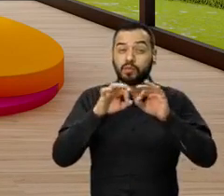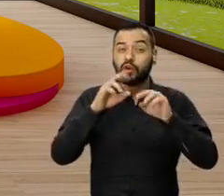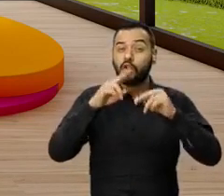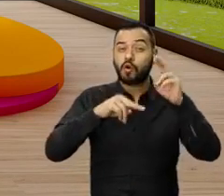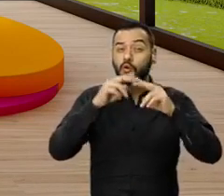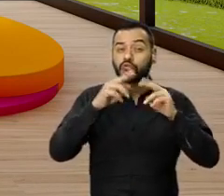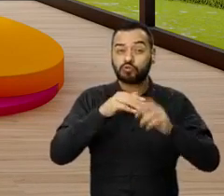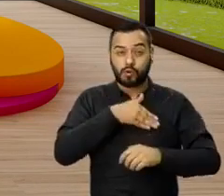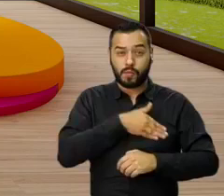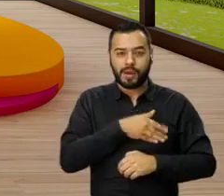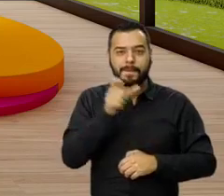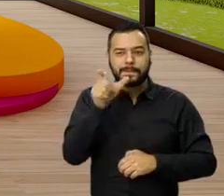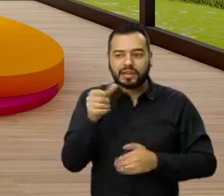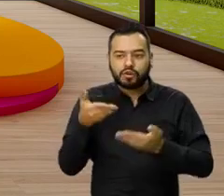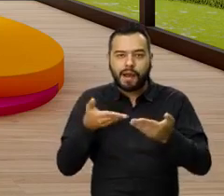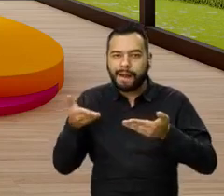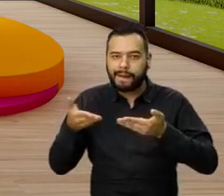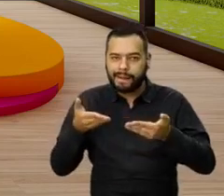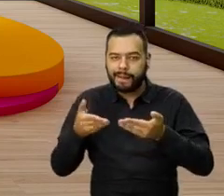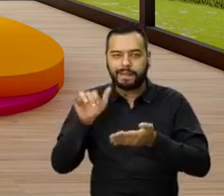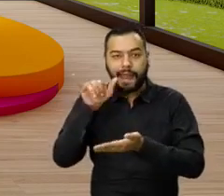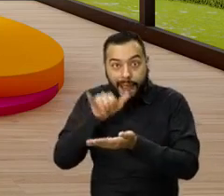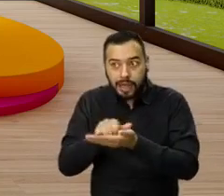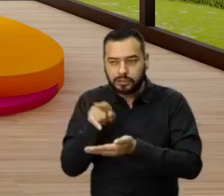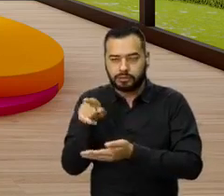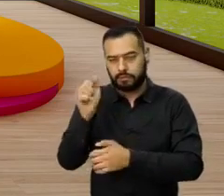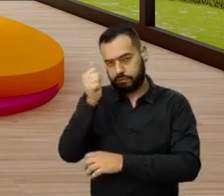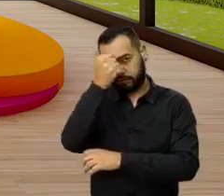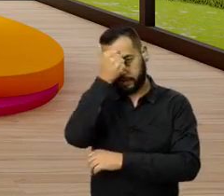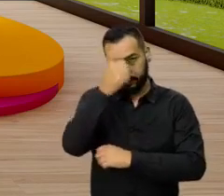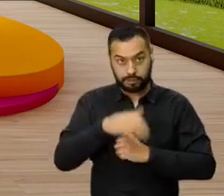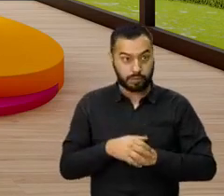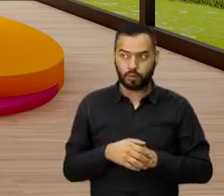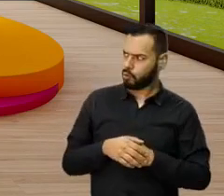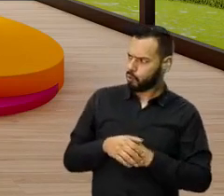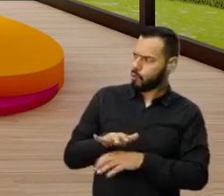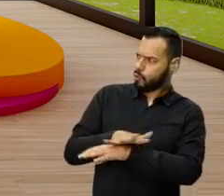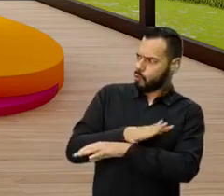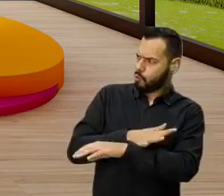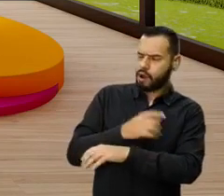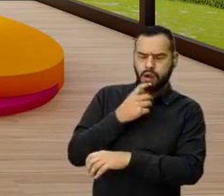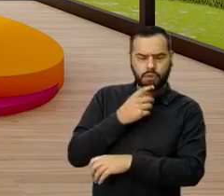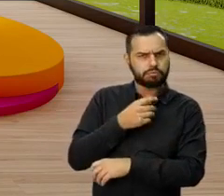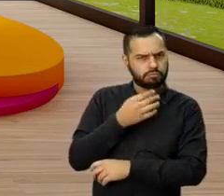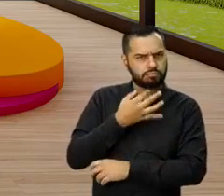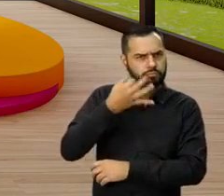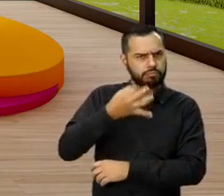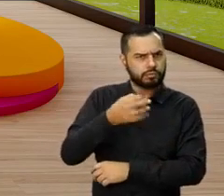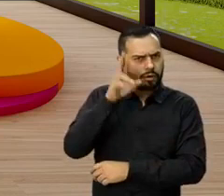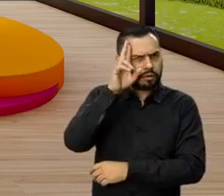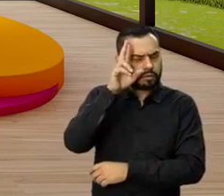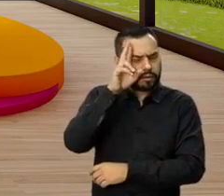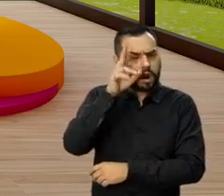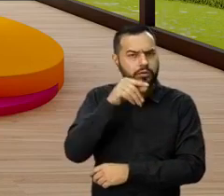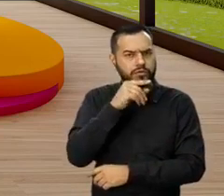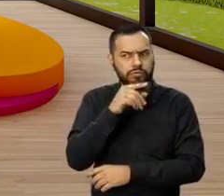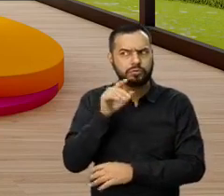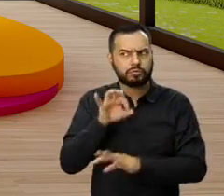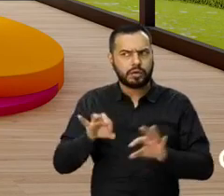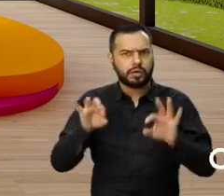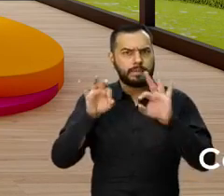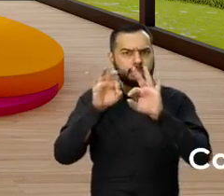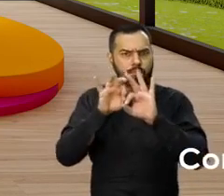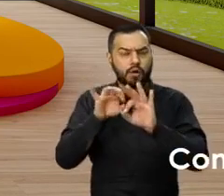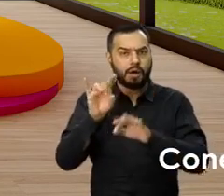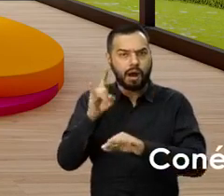es el cliente. El cliente es el centro. Guau, bueno, tú tienes toda la razón. Creo que de verdad esto, esta es una primicia, o